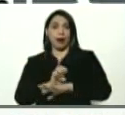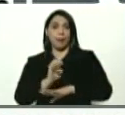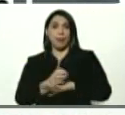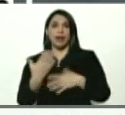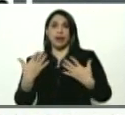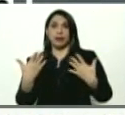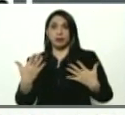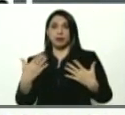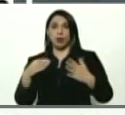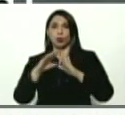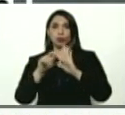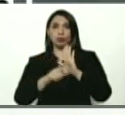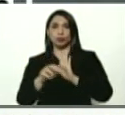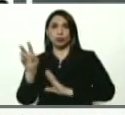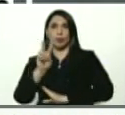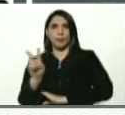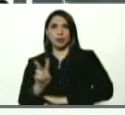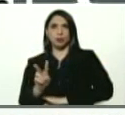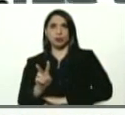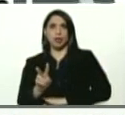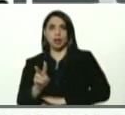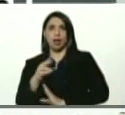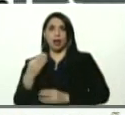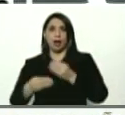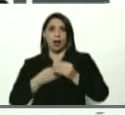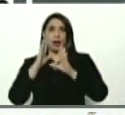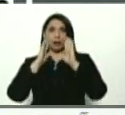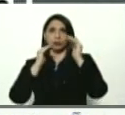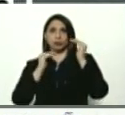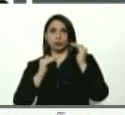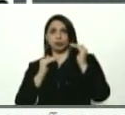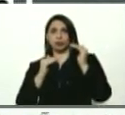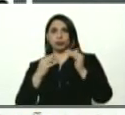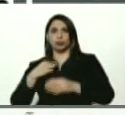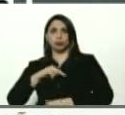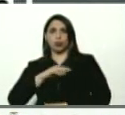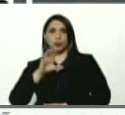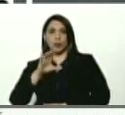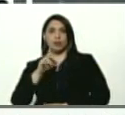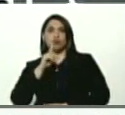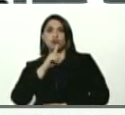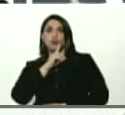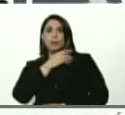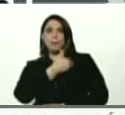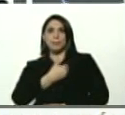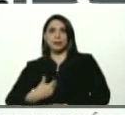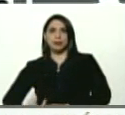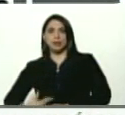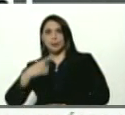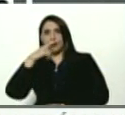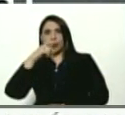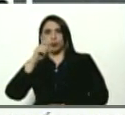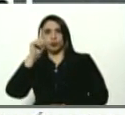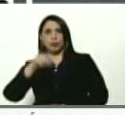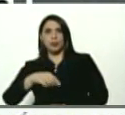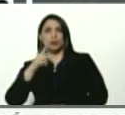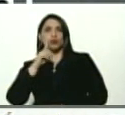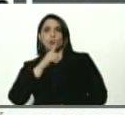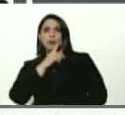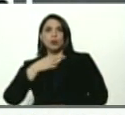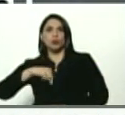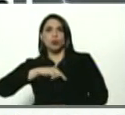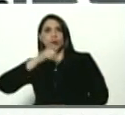han prestado especial atención a nuestro país. En nombre del presidente y en nombre de nuestro pueblo,